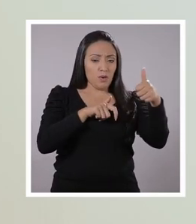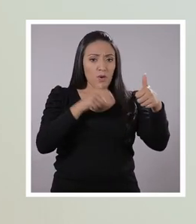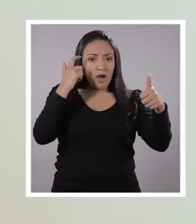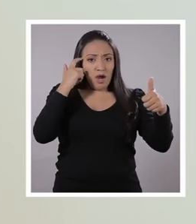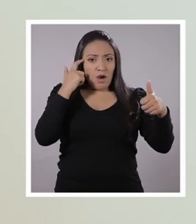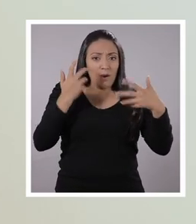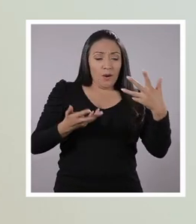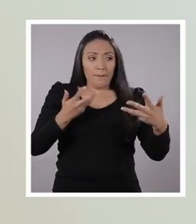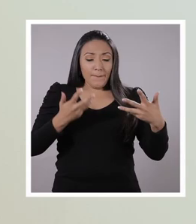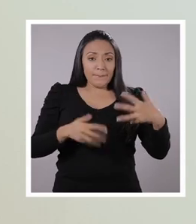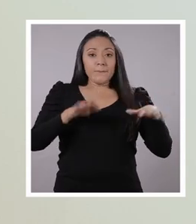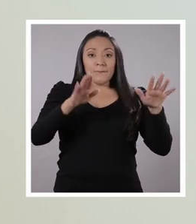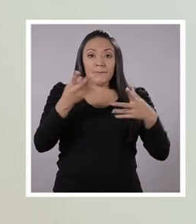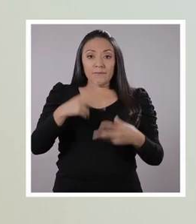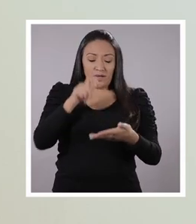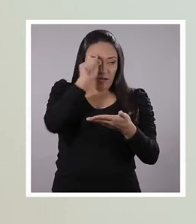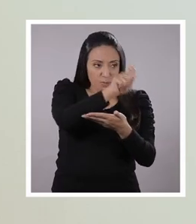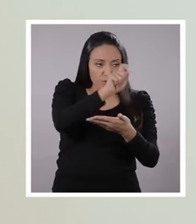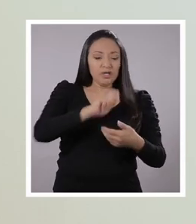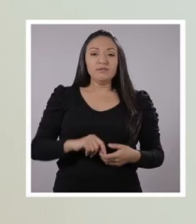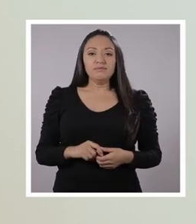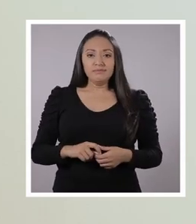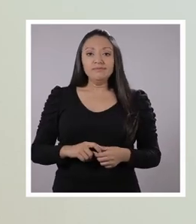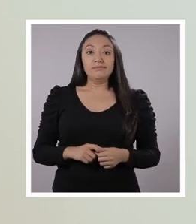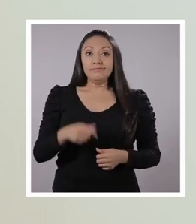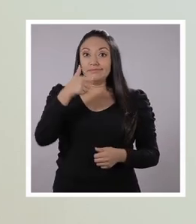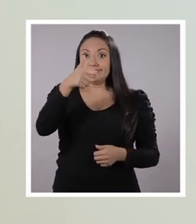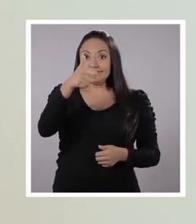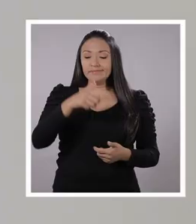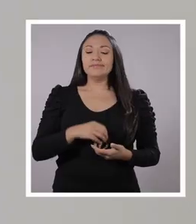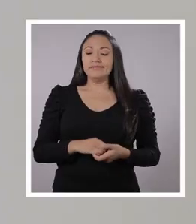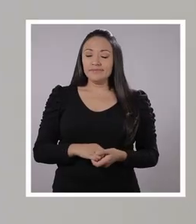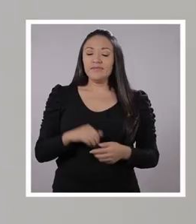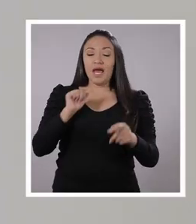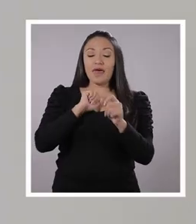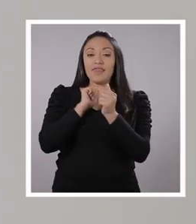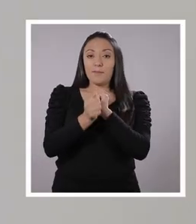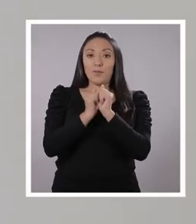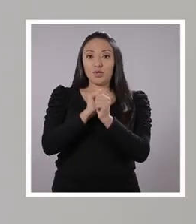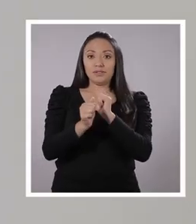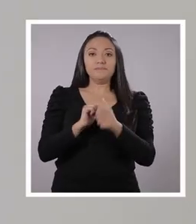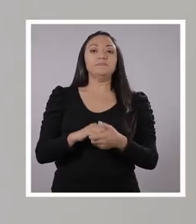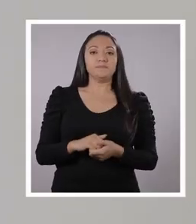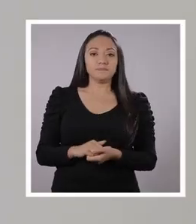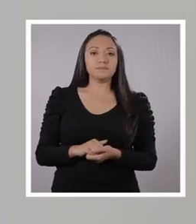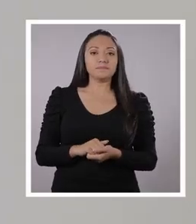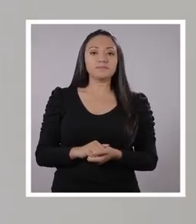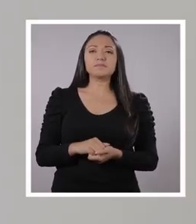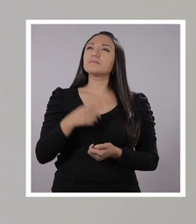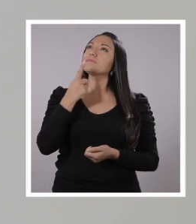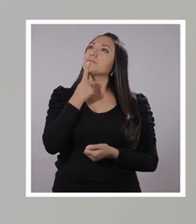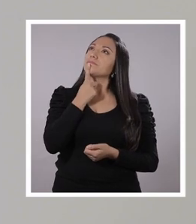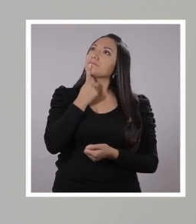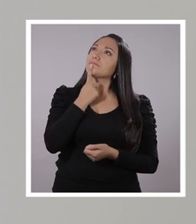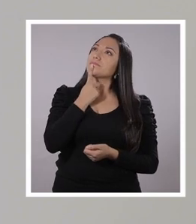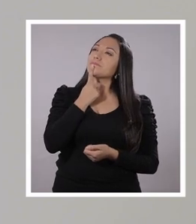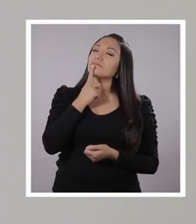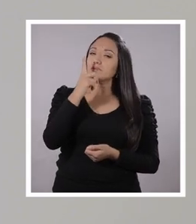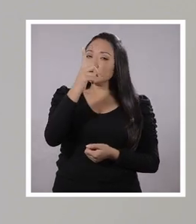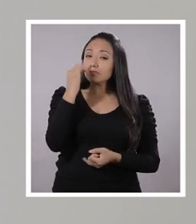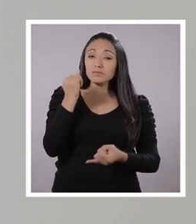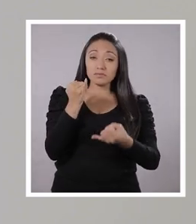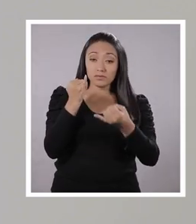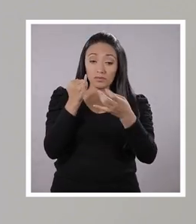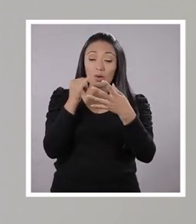ejercicio. Vamos a pensar cómo hacer ejercicio con los chicos también. Exacto. Muy bien, hacer ejercicio. Un compromiso,